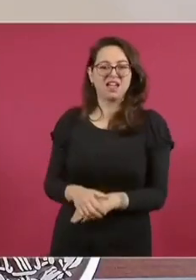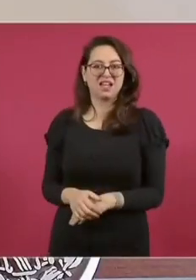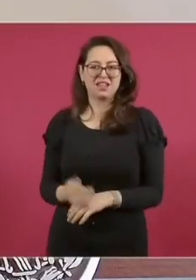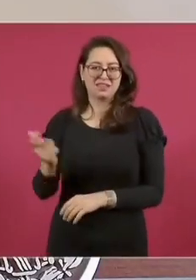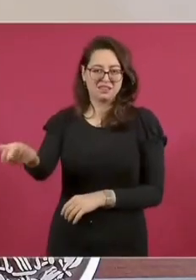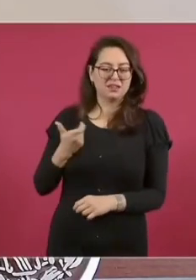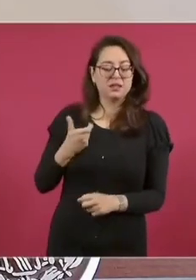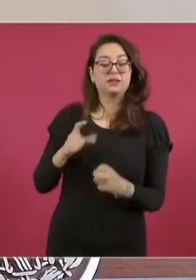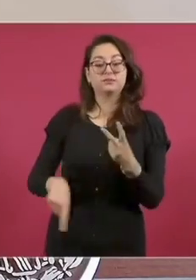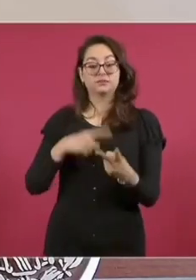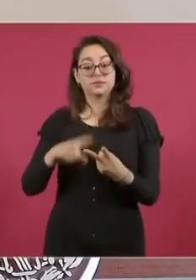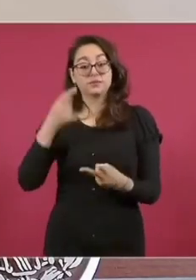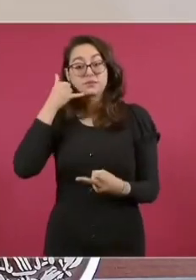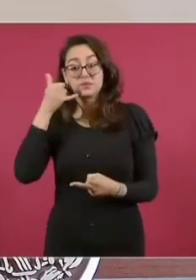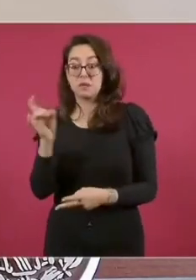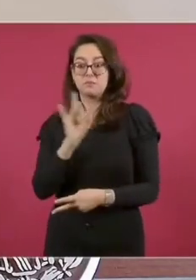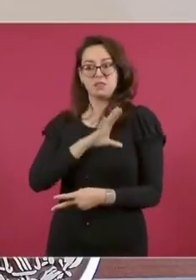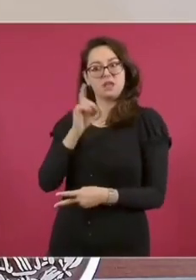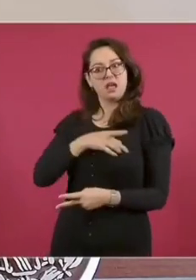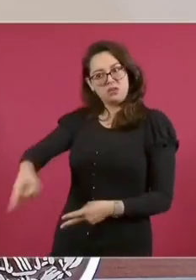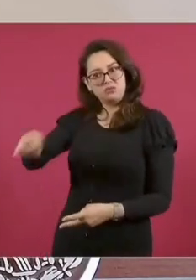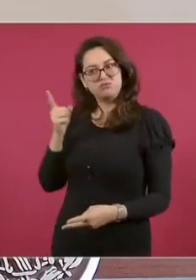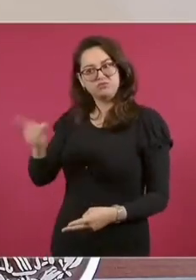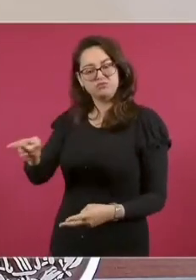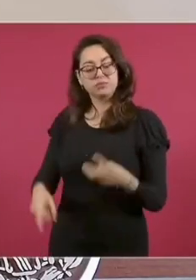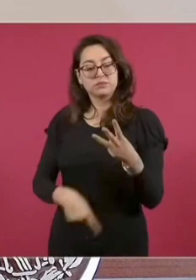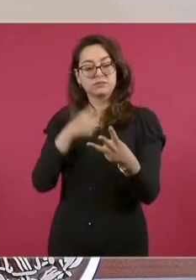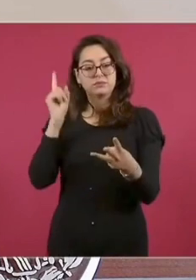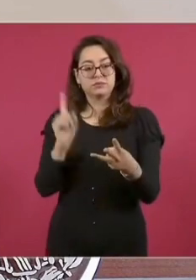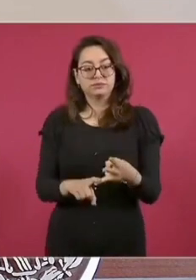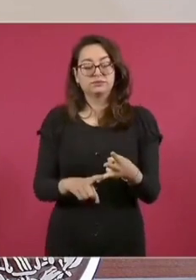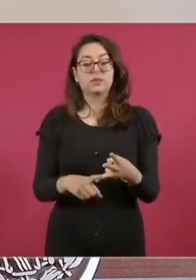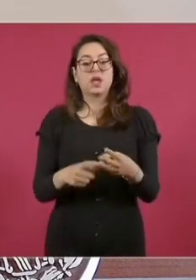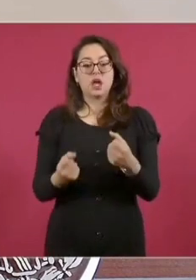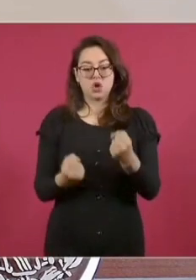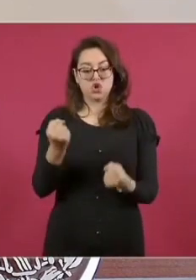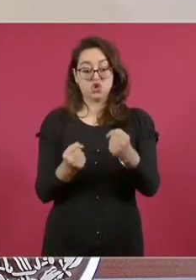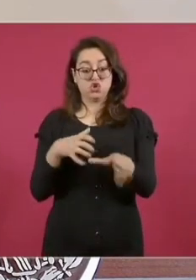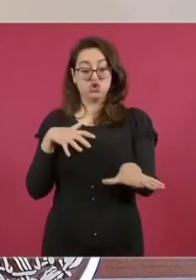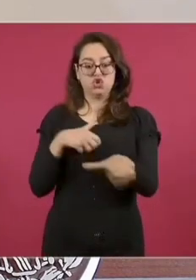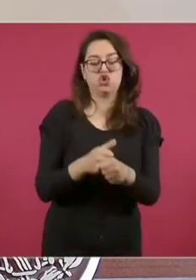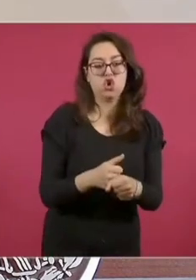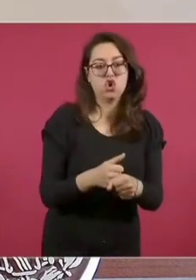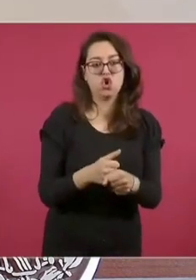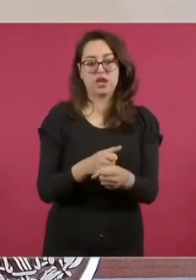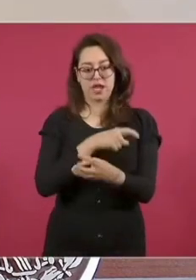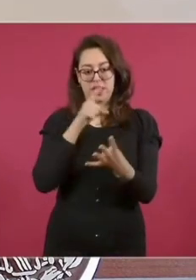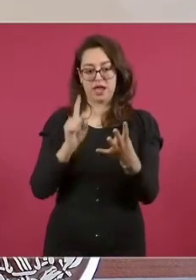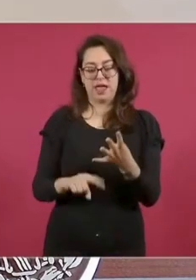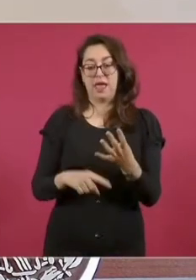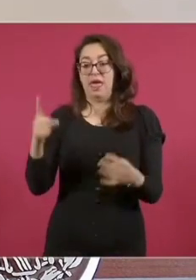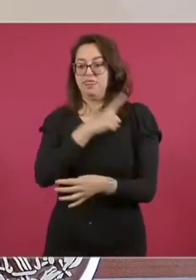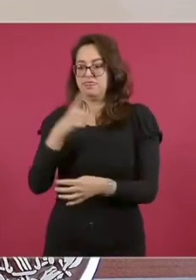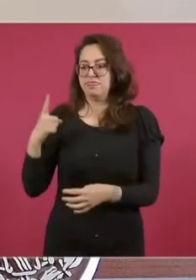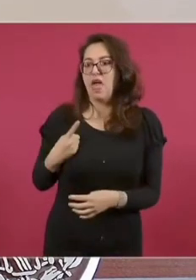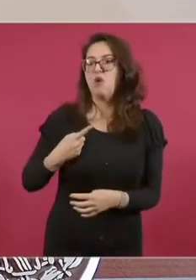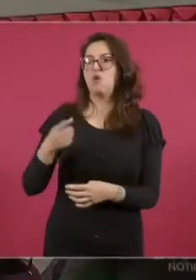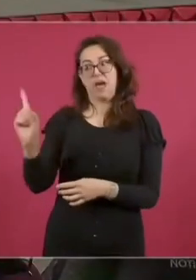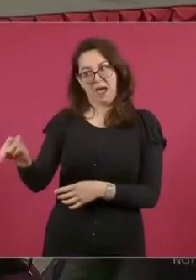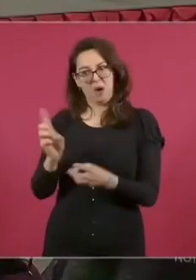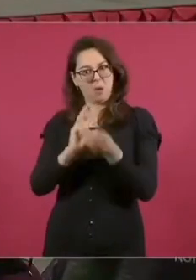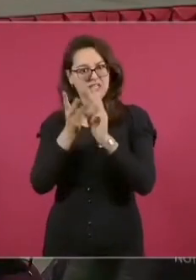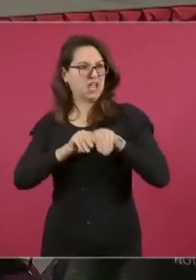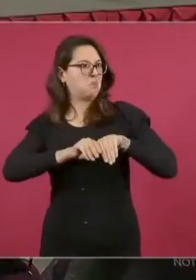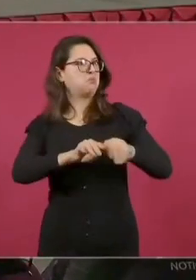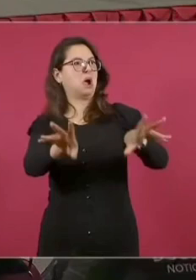las amenazas telefónicas, los llamados montachoques, los montadeudas, la exigencia